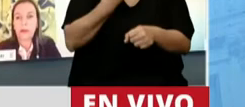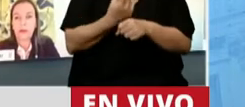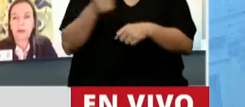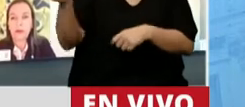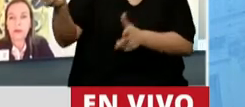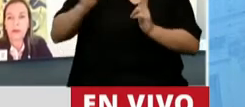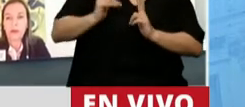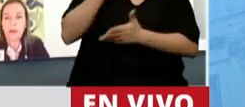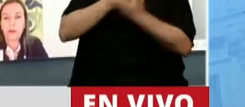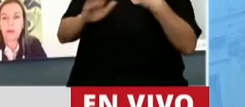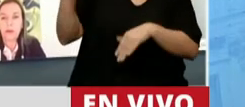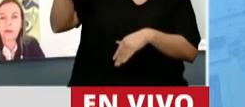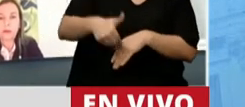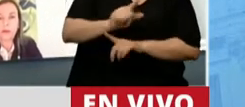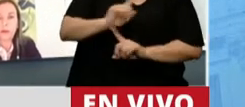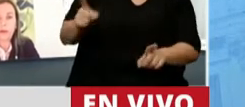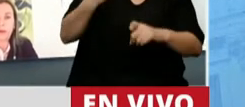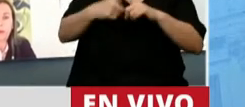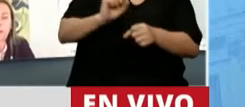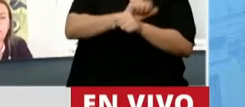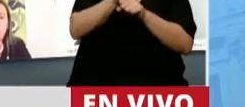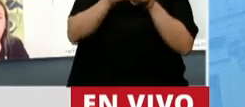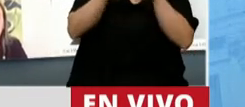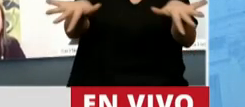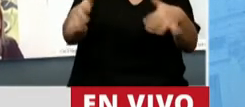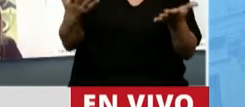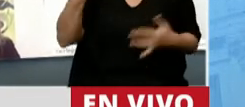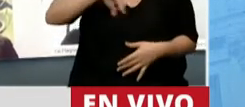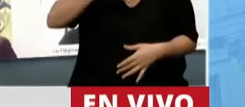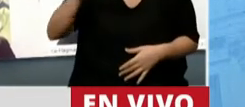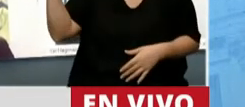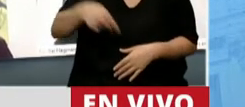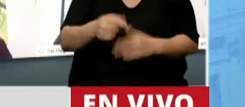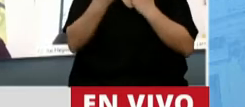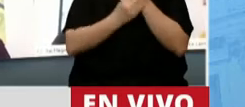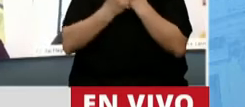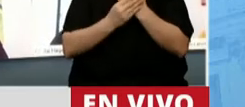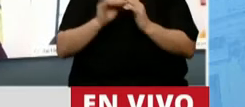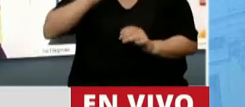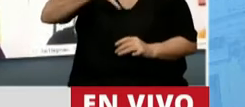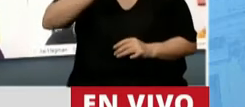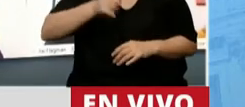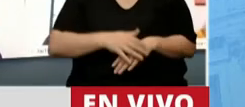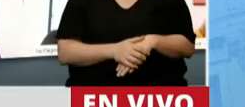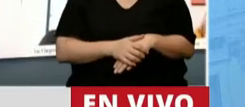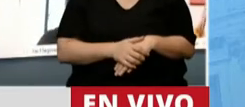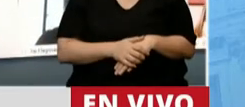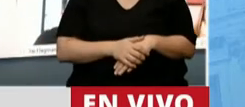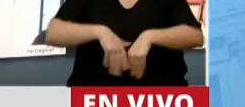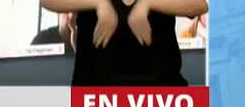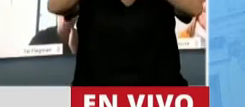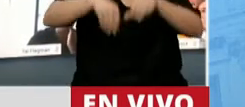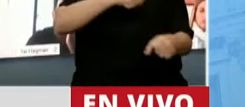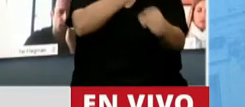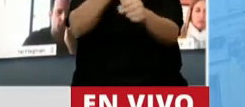excusa para el funcionamiento y la venida del ministro a la Cámara. Todos los trabajadores